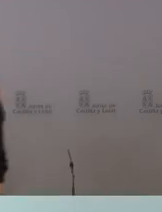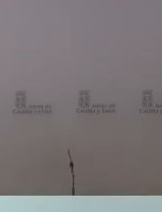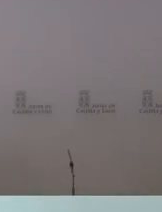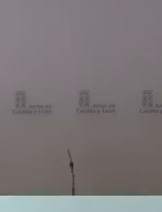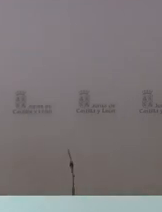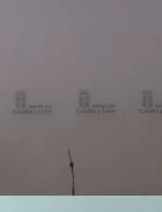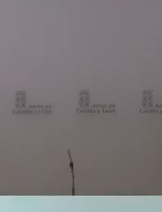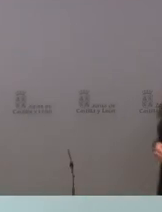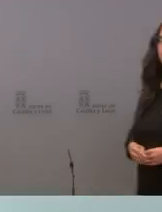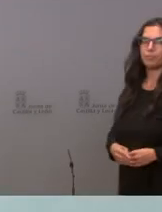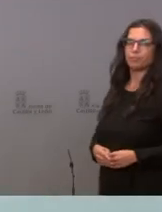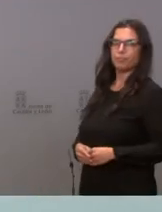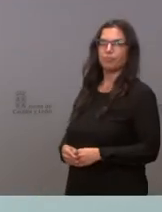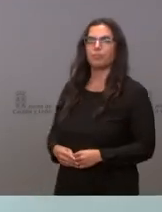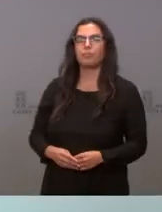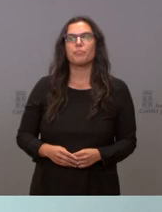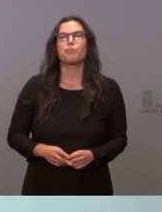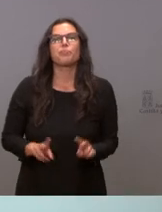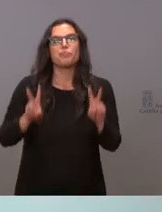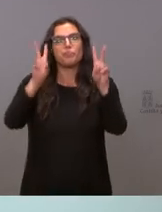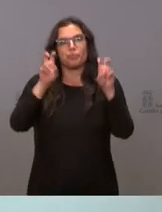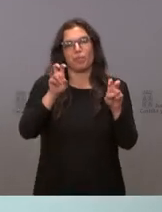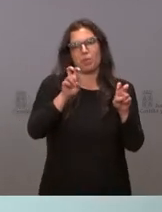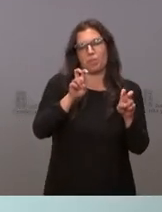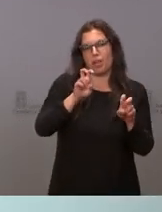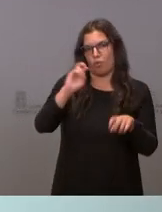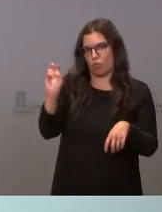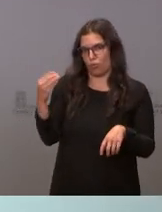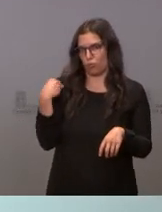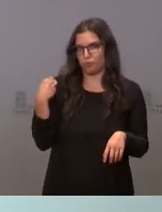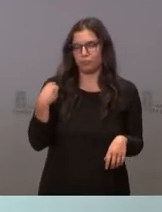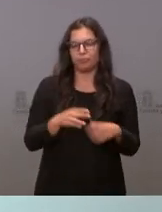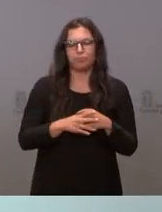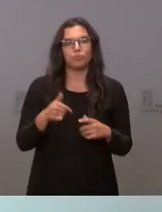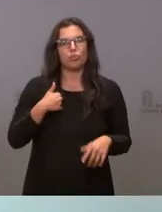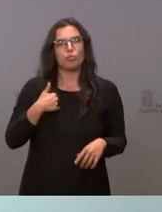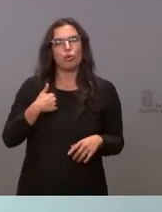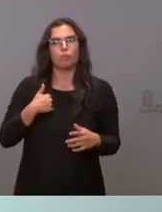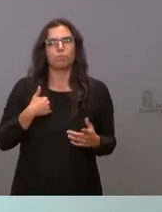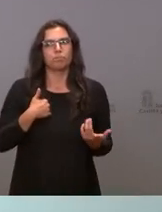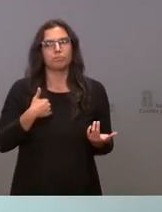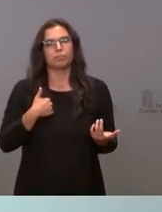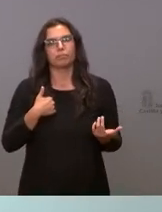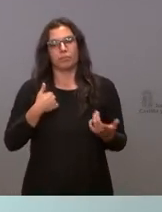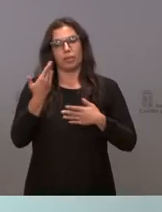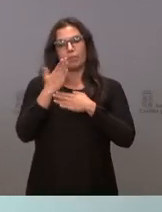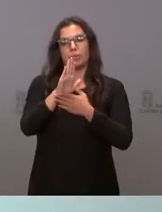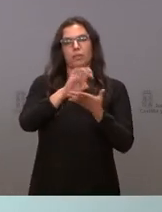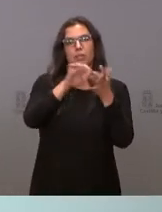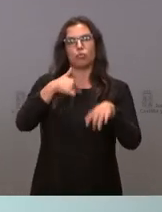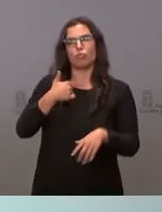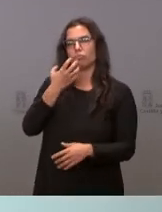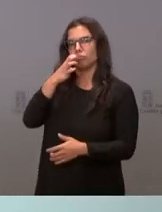respecto de las cuestiones de fondo mire yo voy a reclamar en representación de Castilla y León